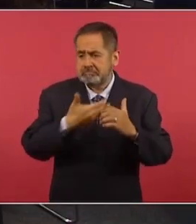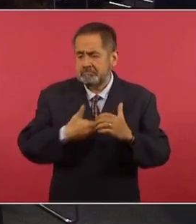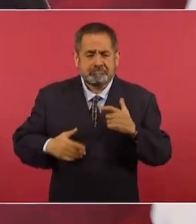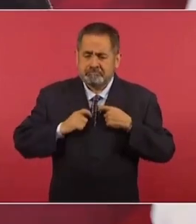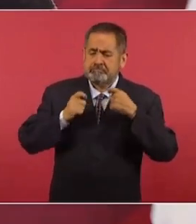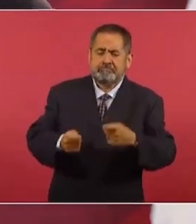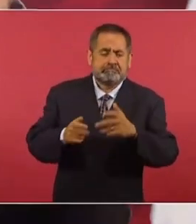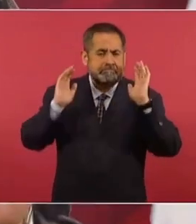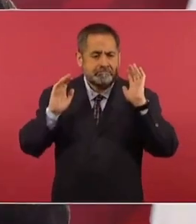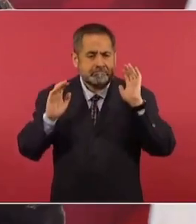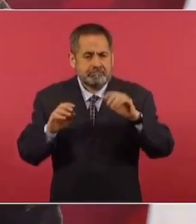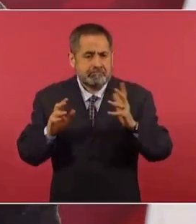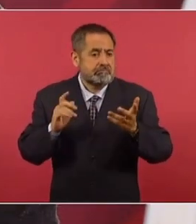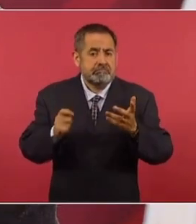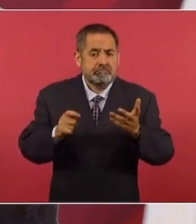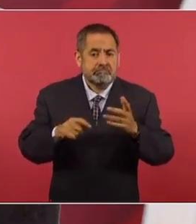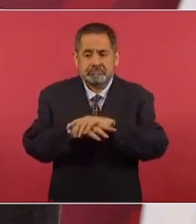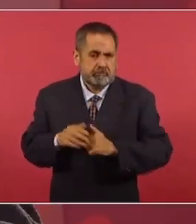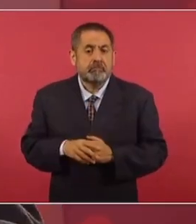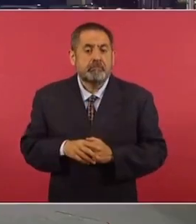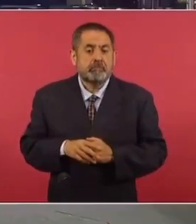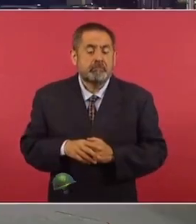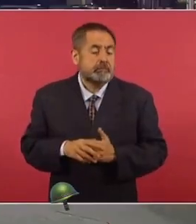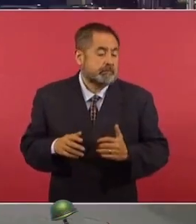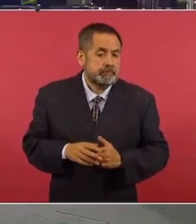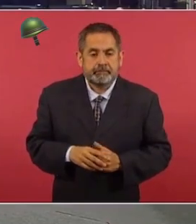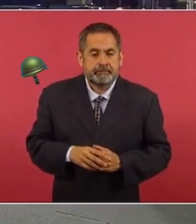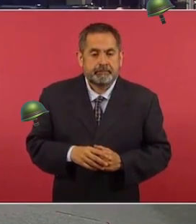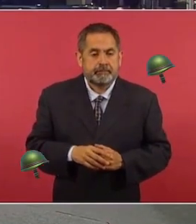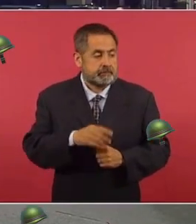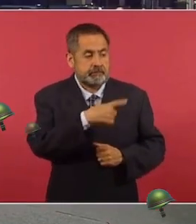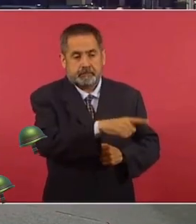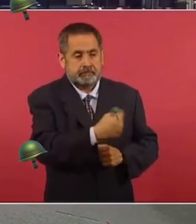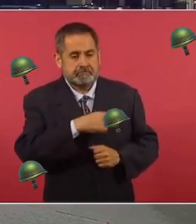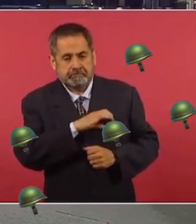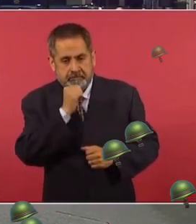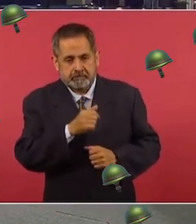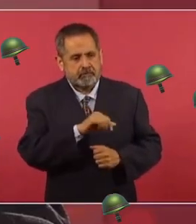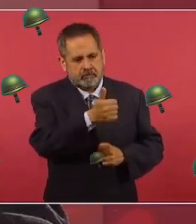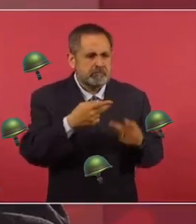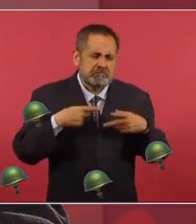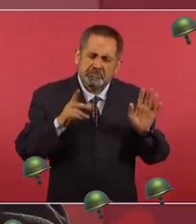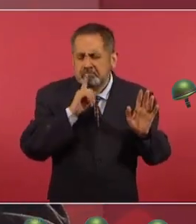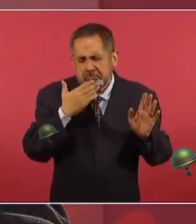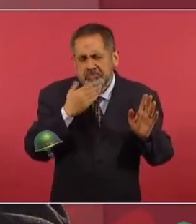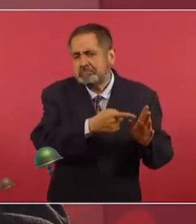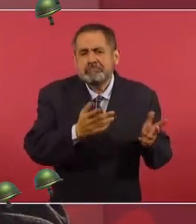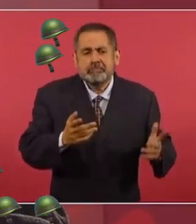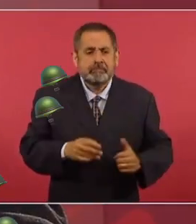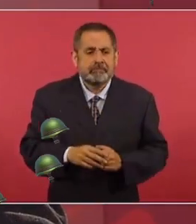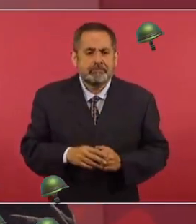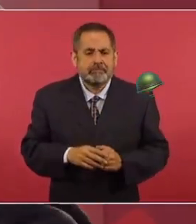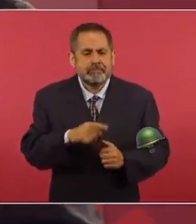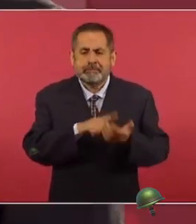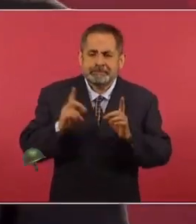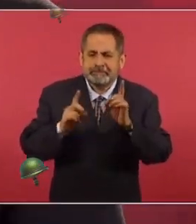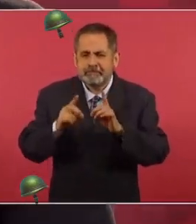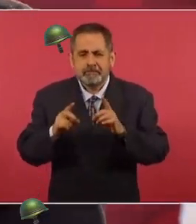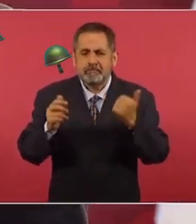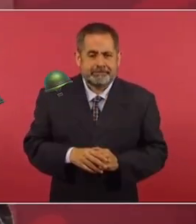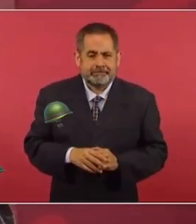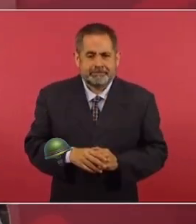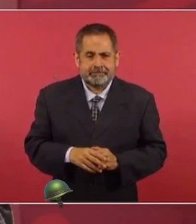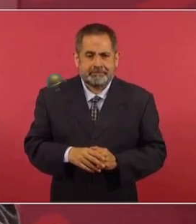Ya, que vean qué hacen. Los que no nos quieren y también otros de buena fe tienen el temor de la